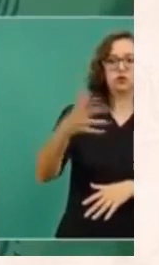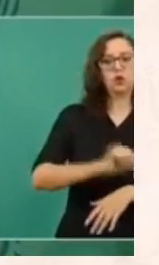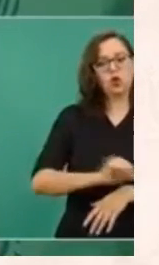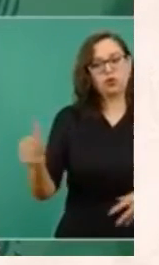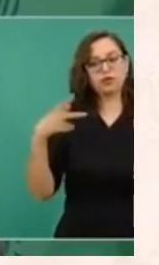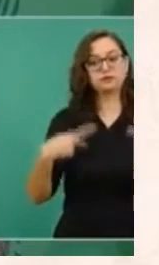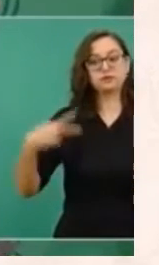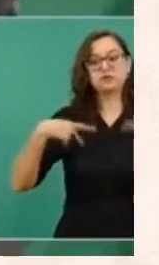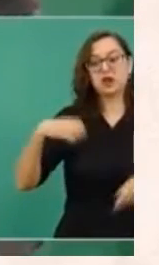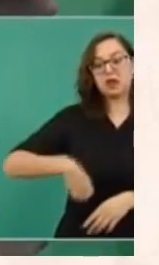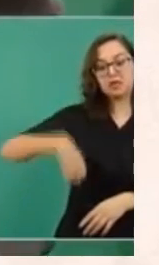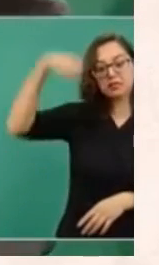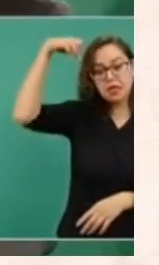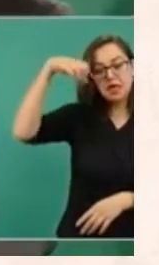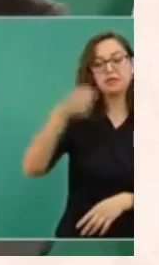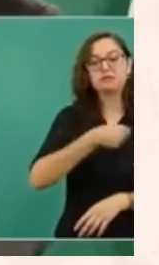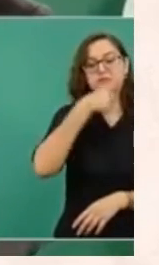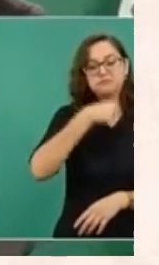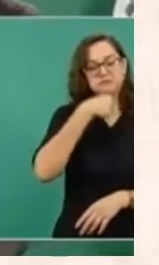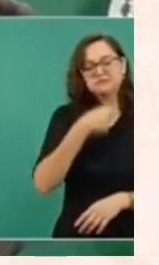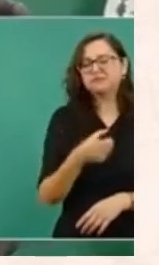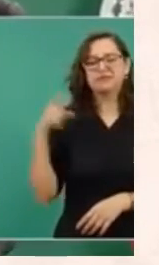Puede ser que se vuelvan prudentes,